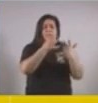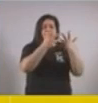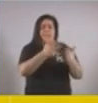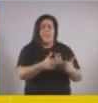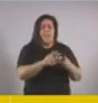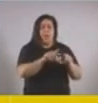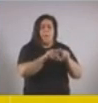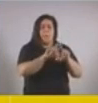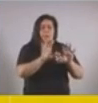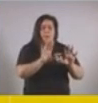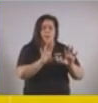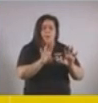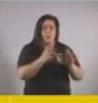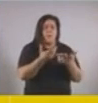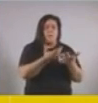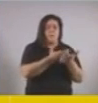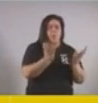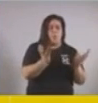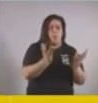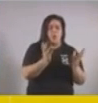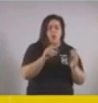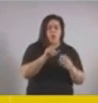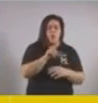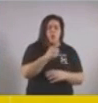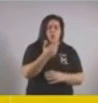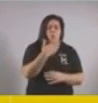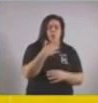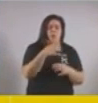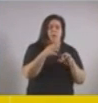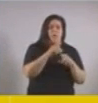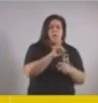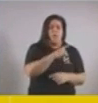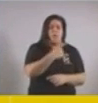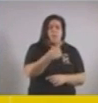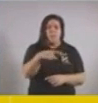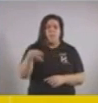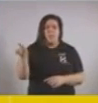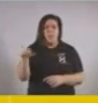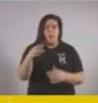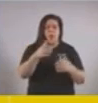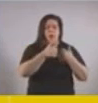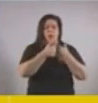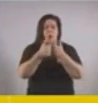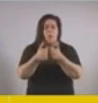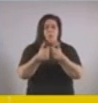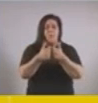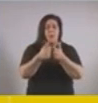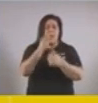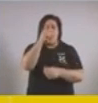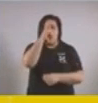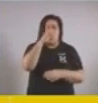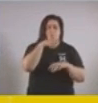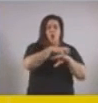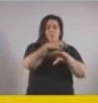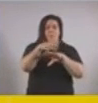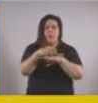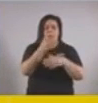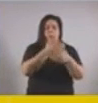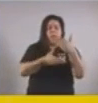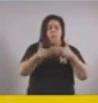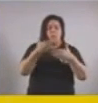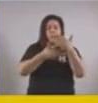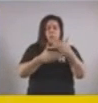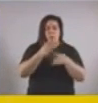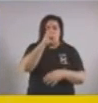eso del lado del sector público, poder derivar y acompañar diferentes hospitales entre sí cuando algún hospital